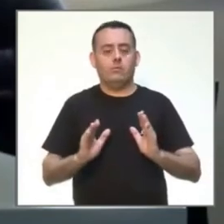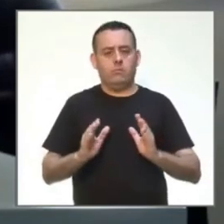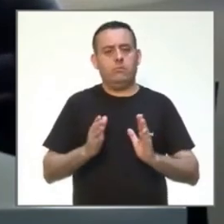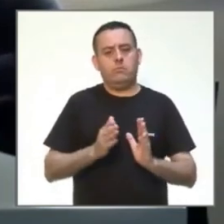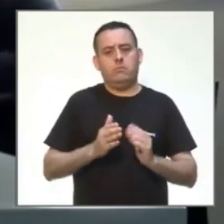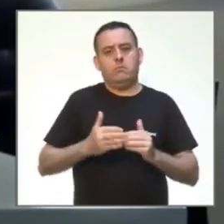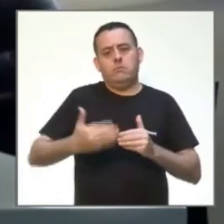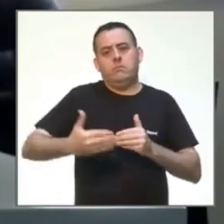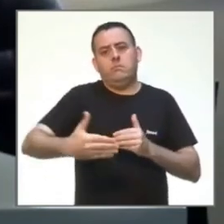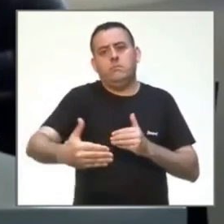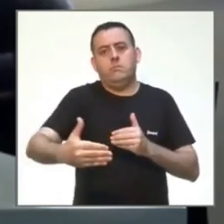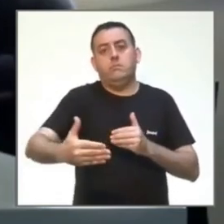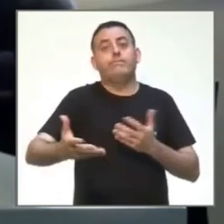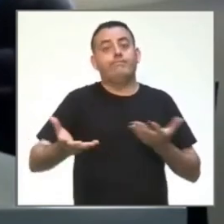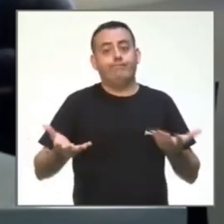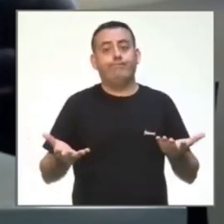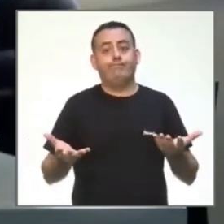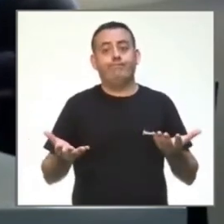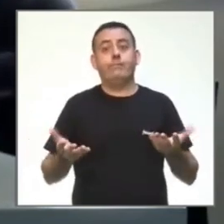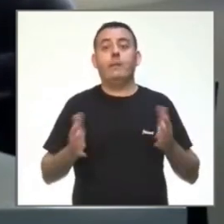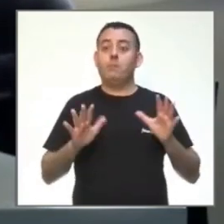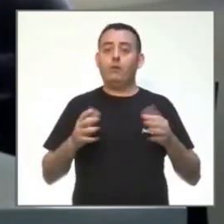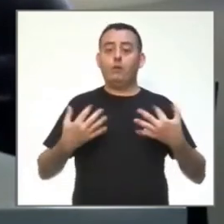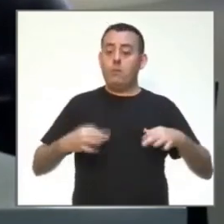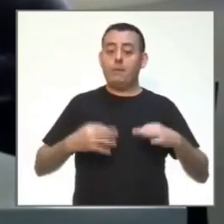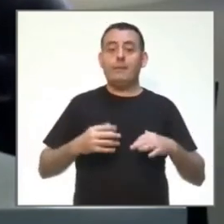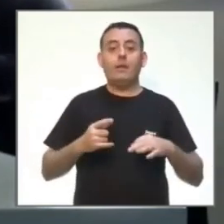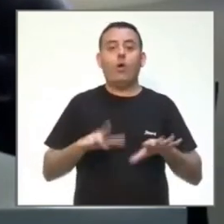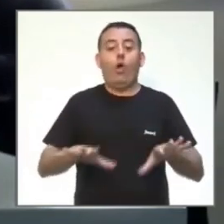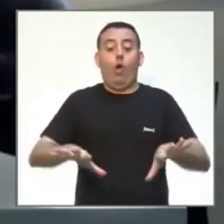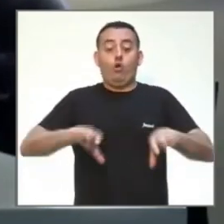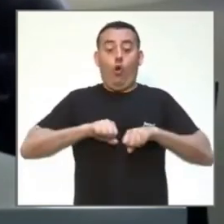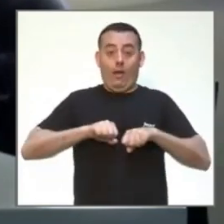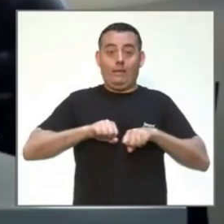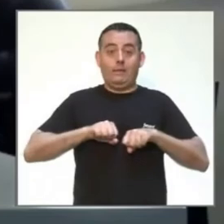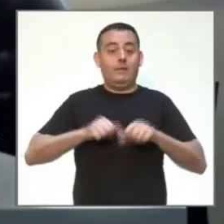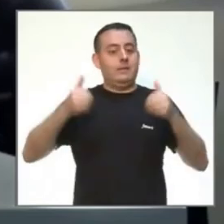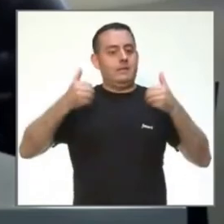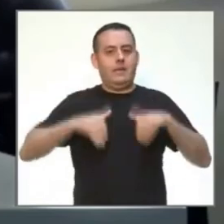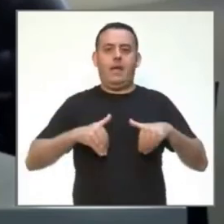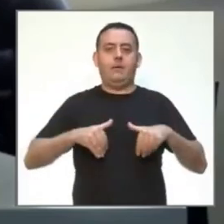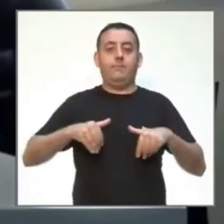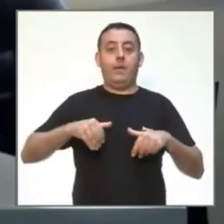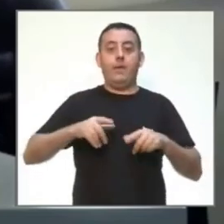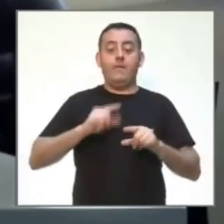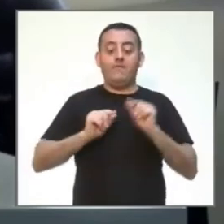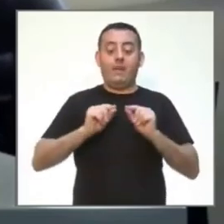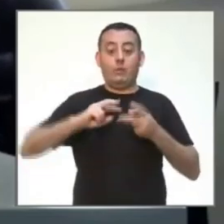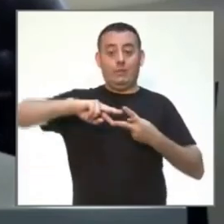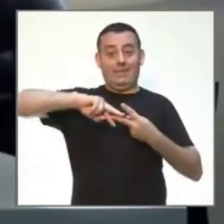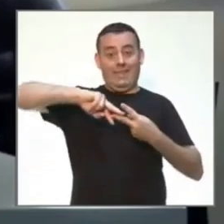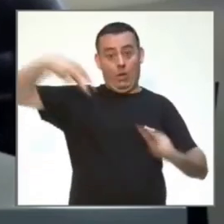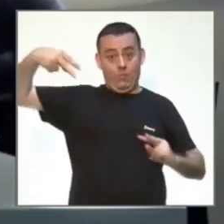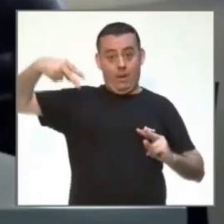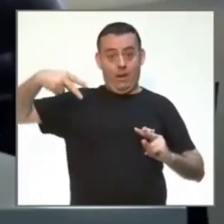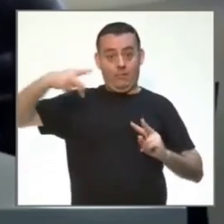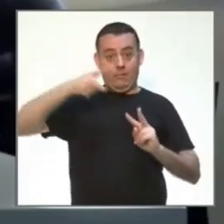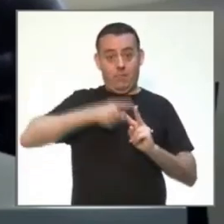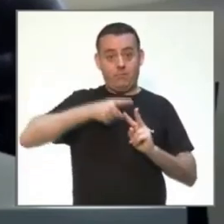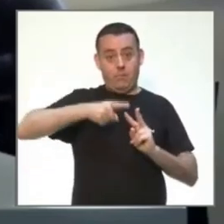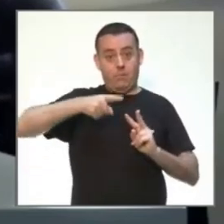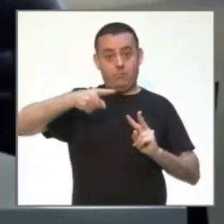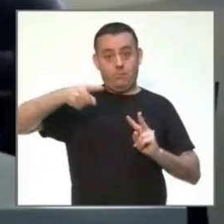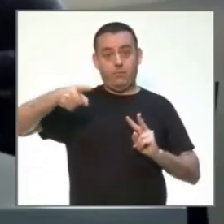produces, excretas unos genomas del virus que ya son detectables a partir de los